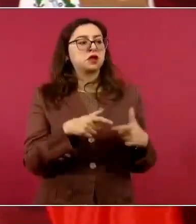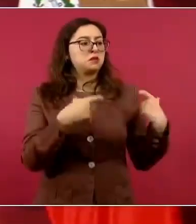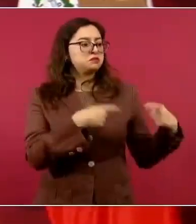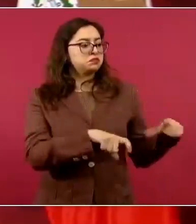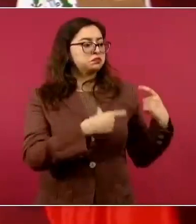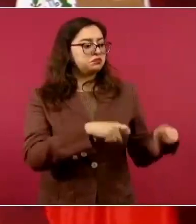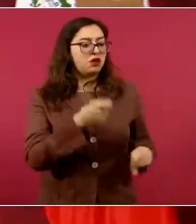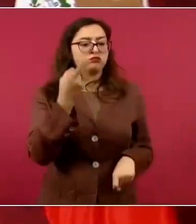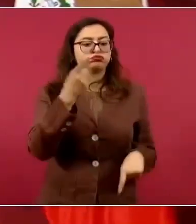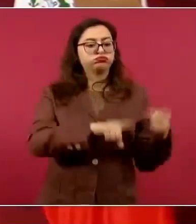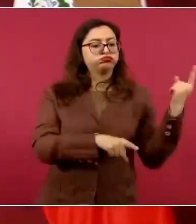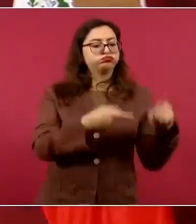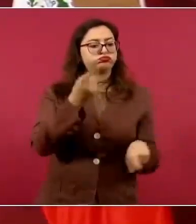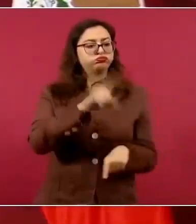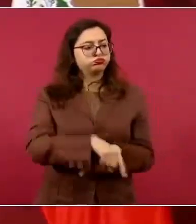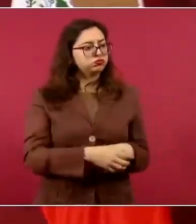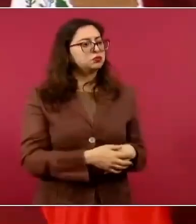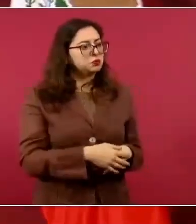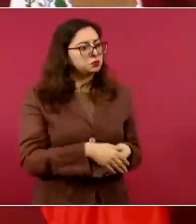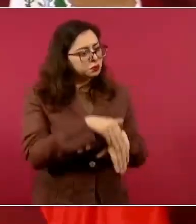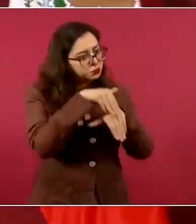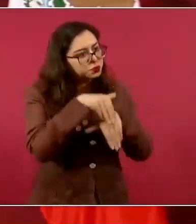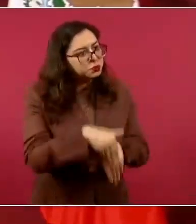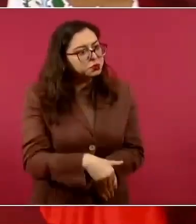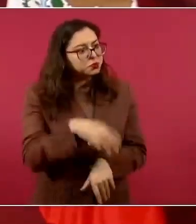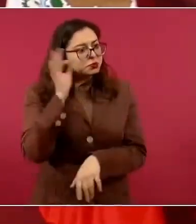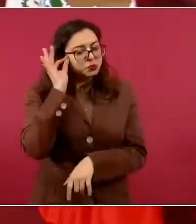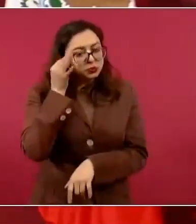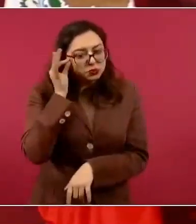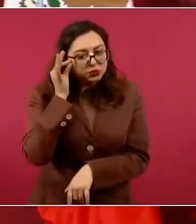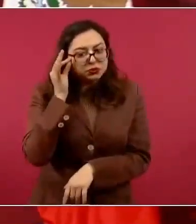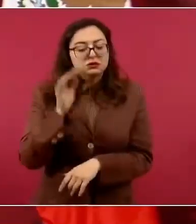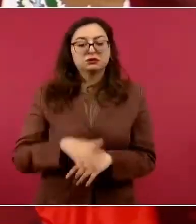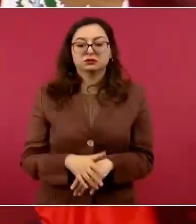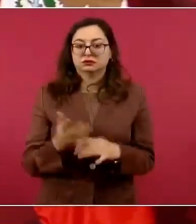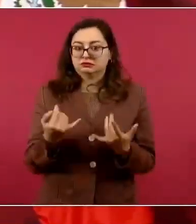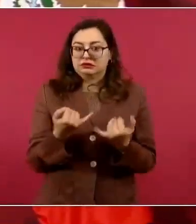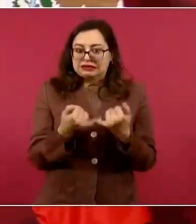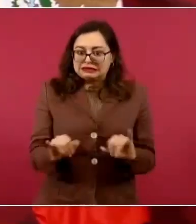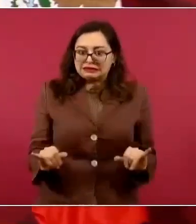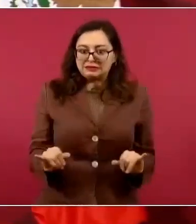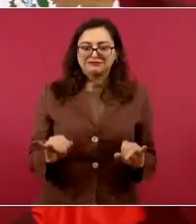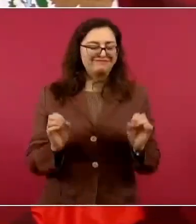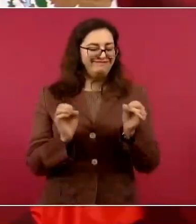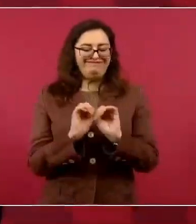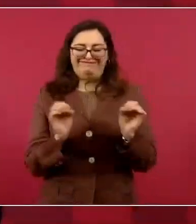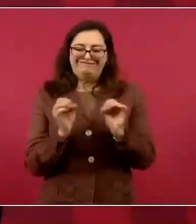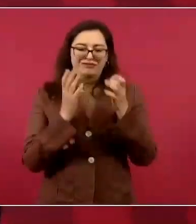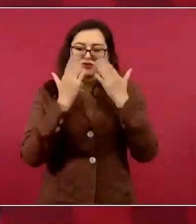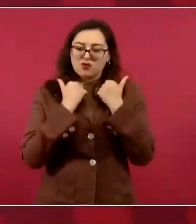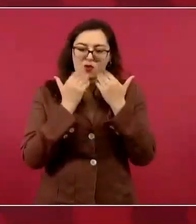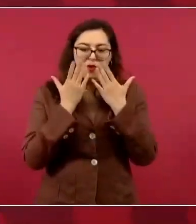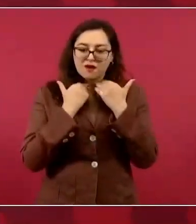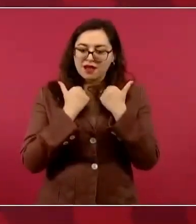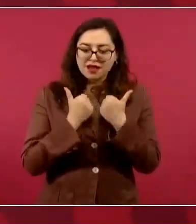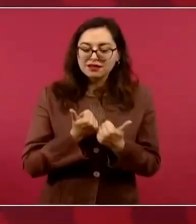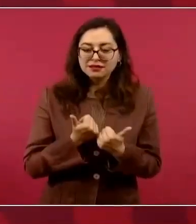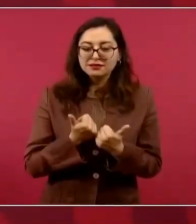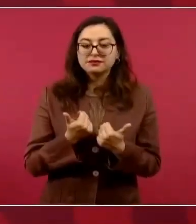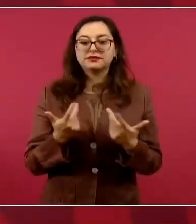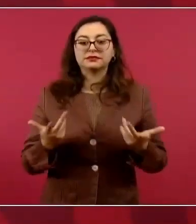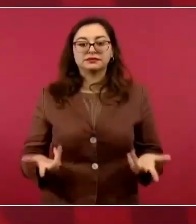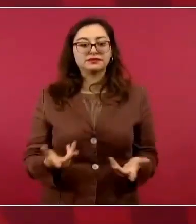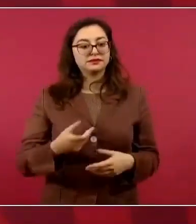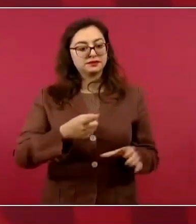No es un periodismo independiente que